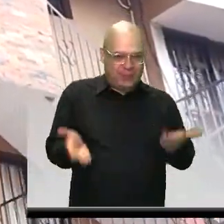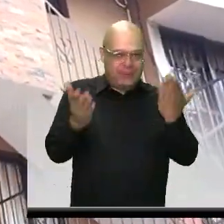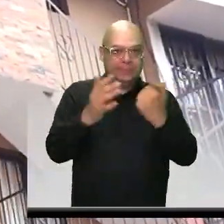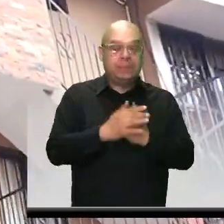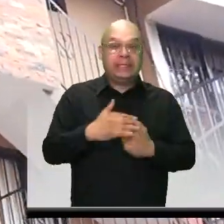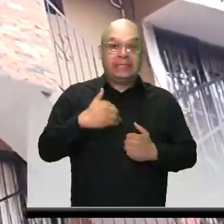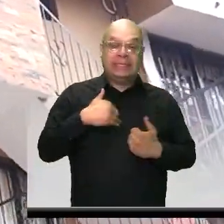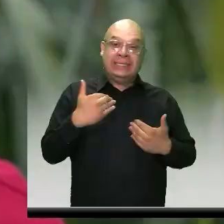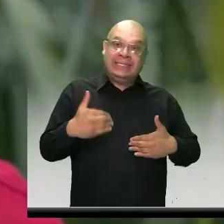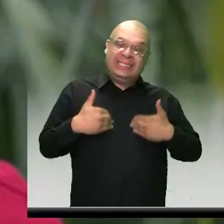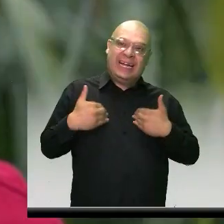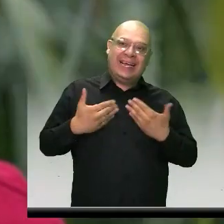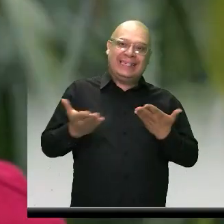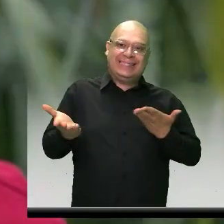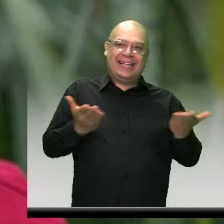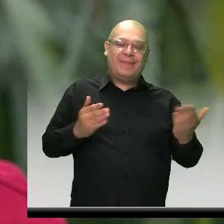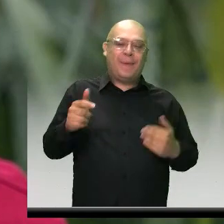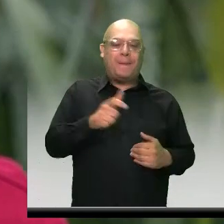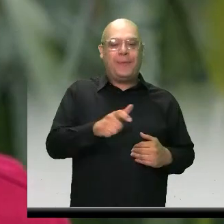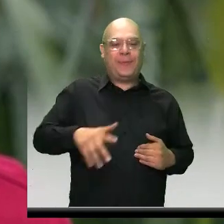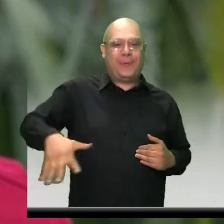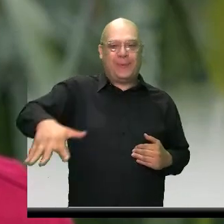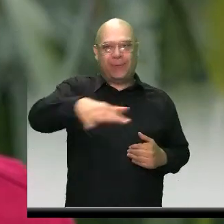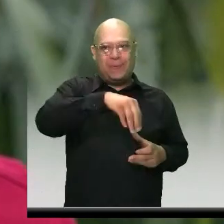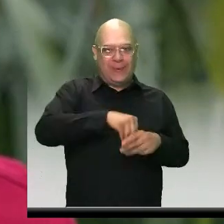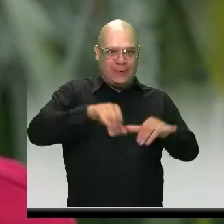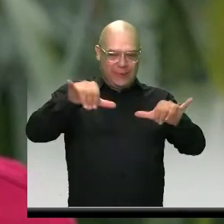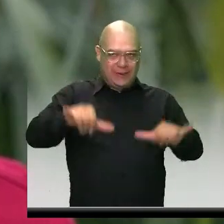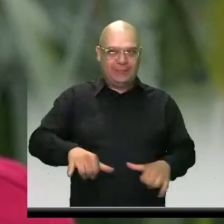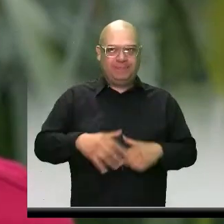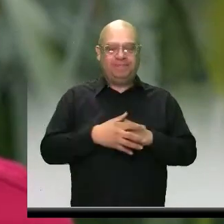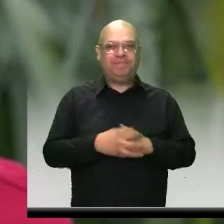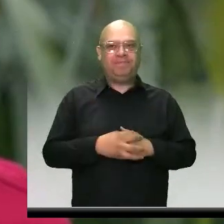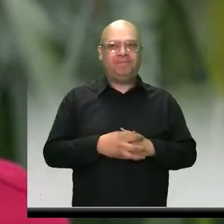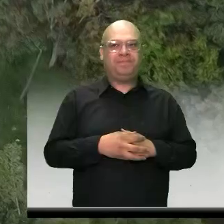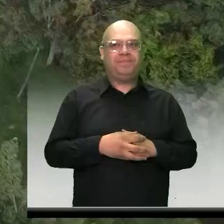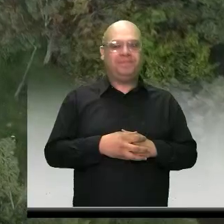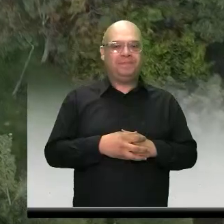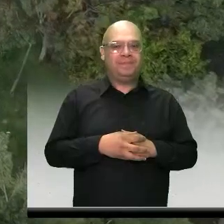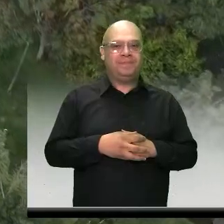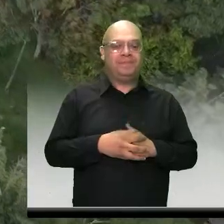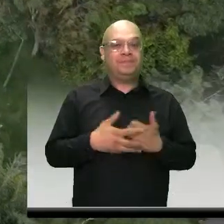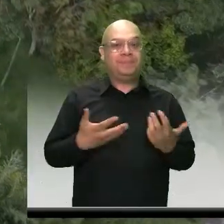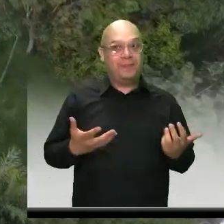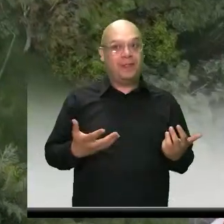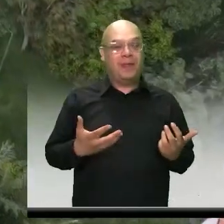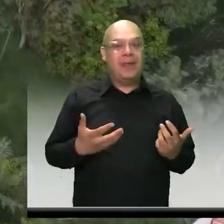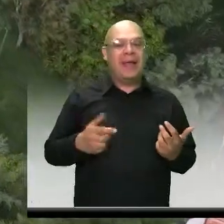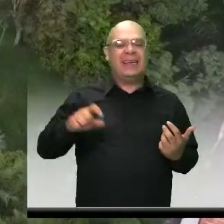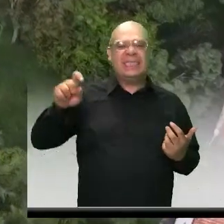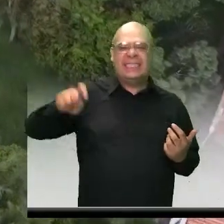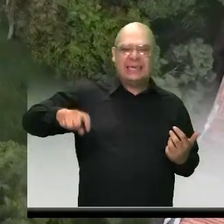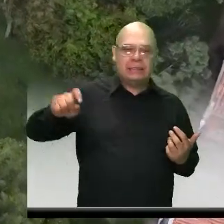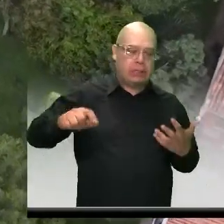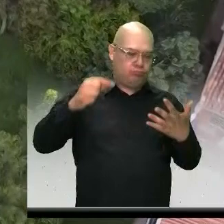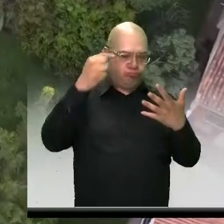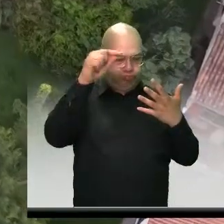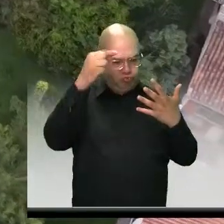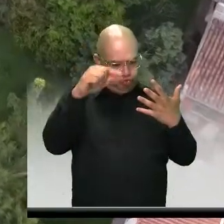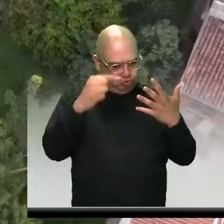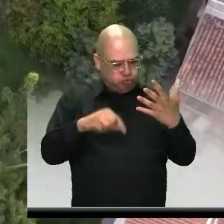servirle a la comunidad en este momento y mirar todas las necesidades que ellas